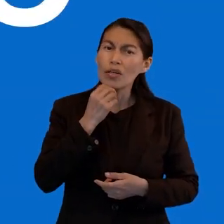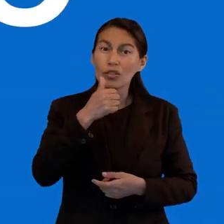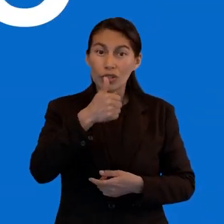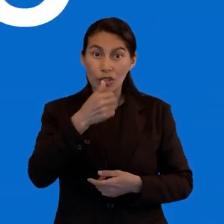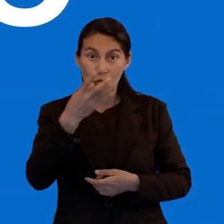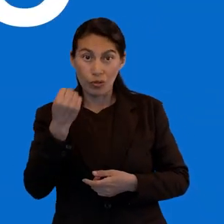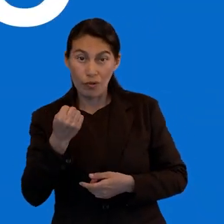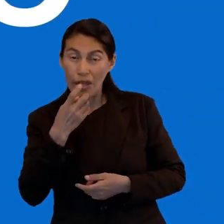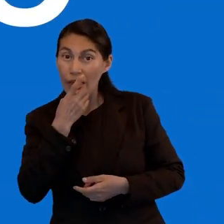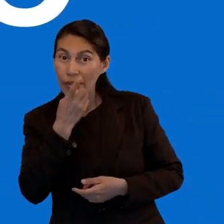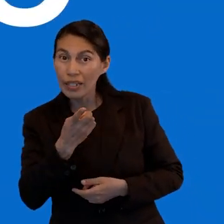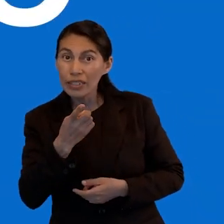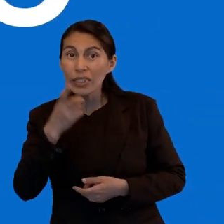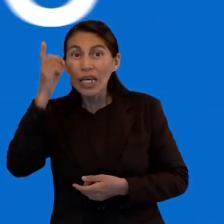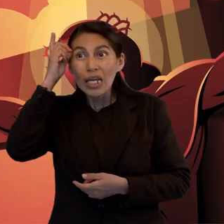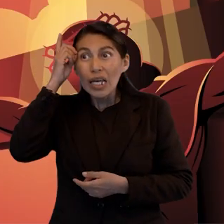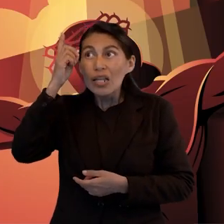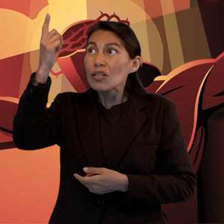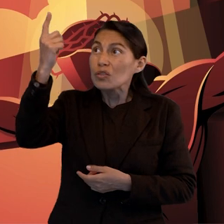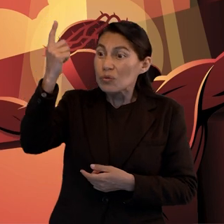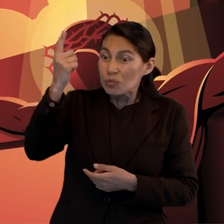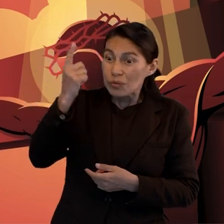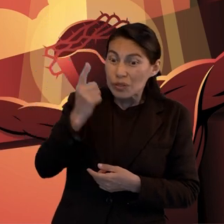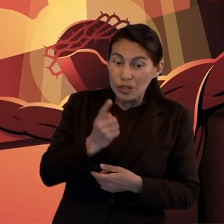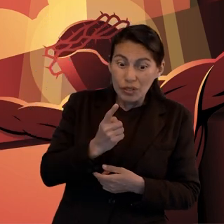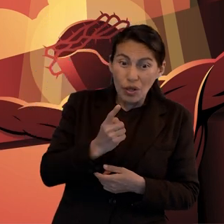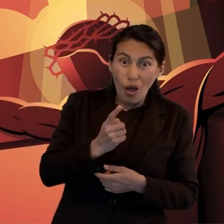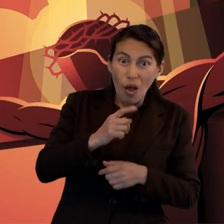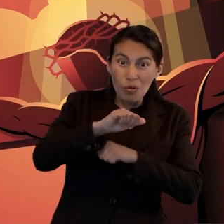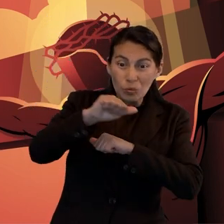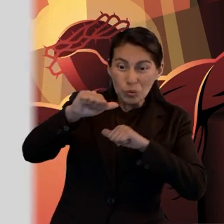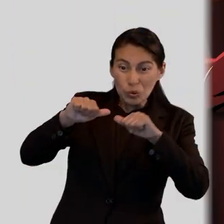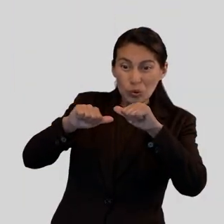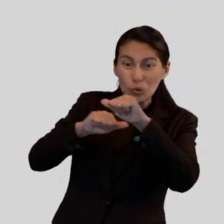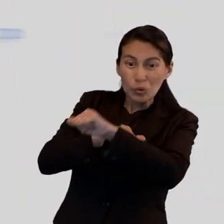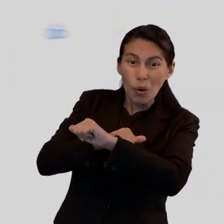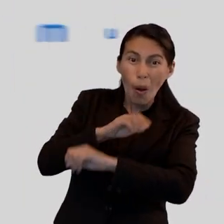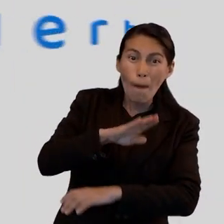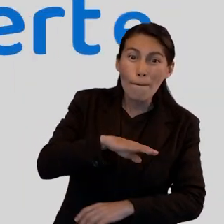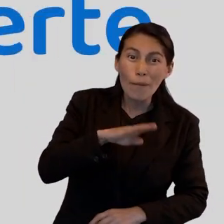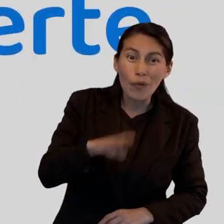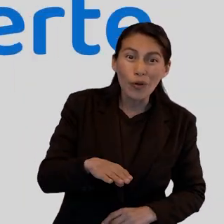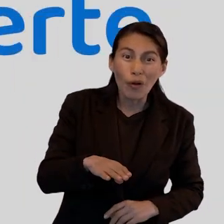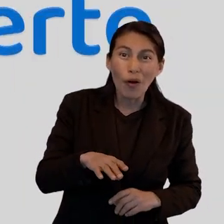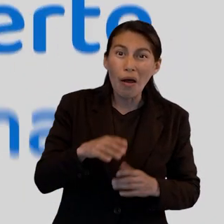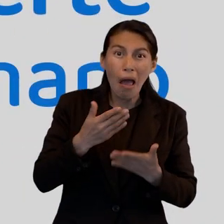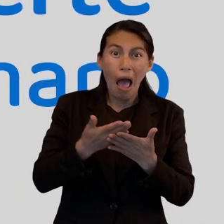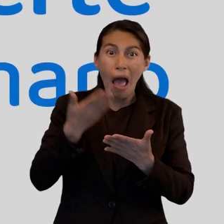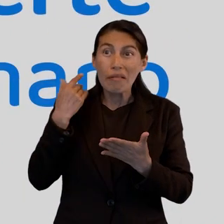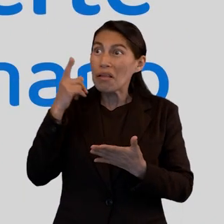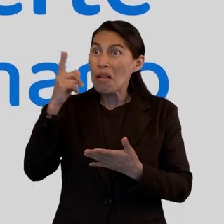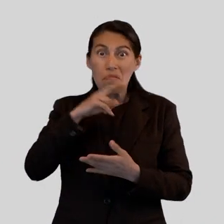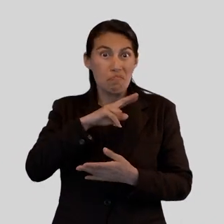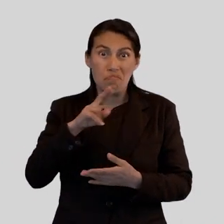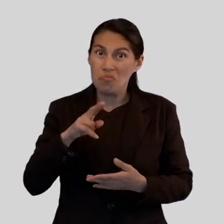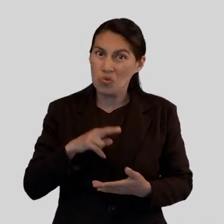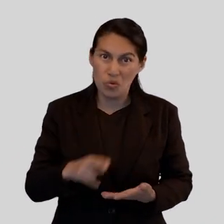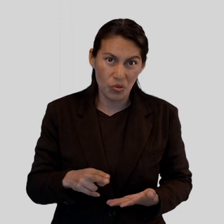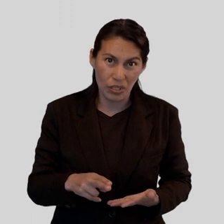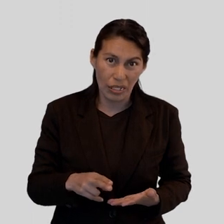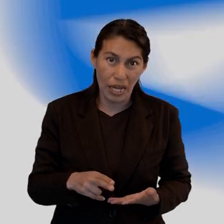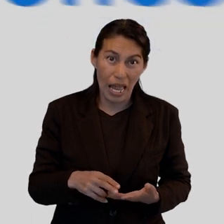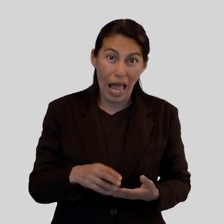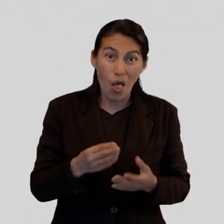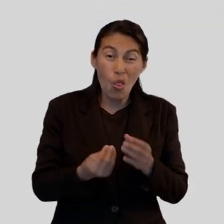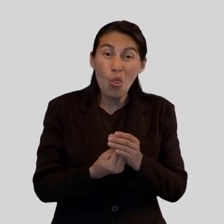Cristo que tuvo que gustar la muerte por todos. Cuando Cristo probó la muerte, como ser humano, estaba